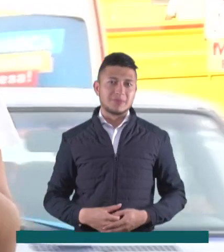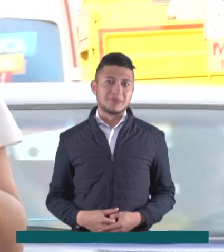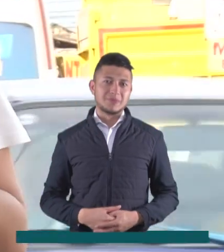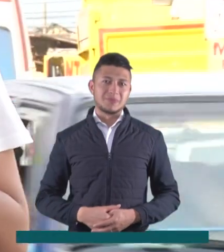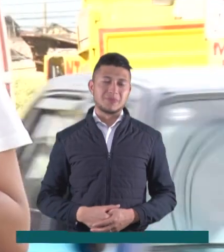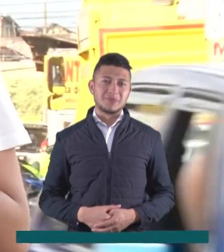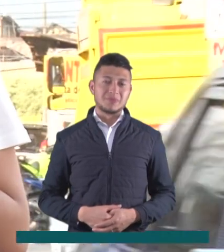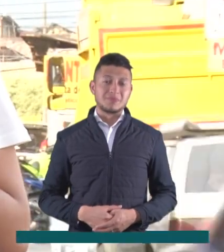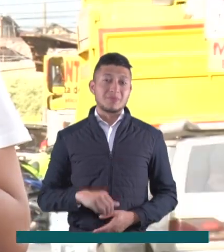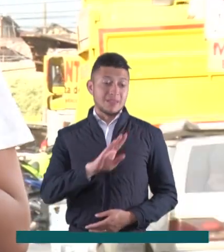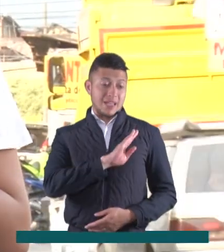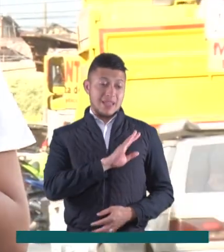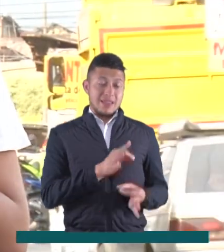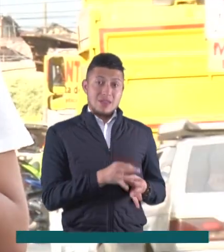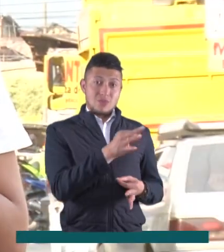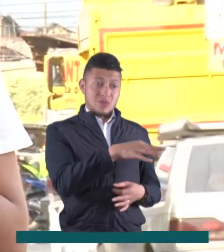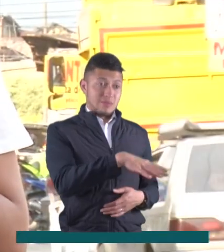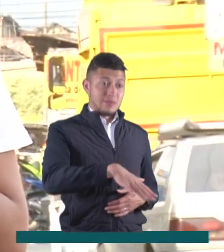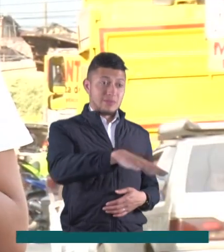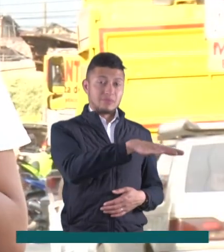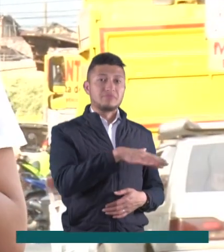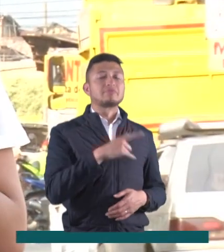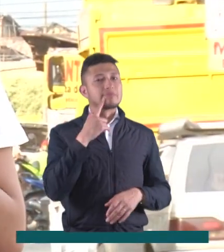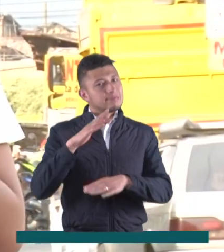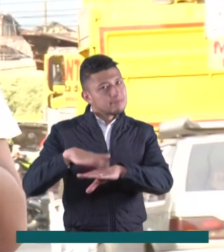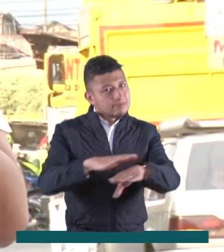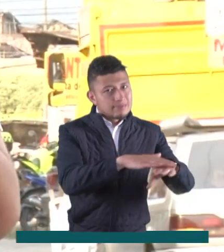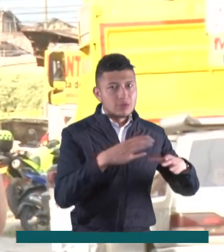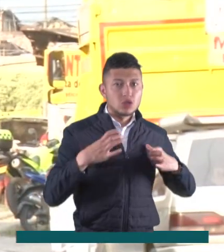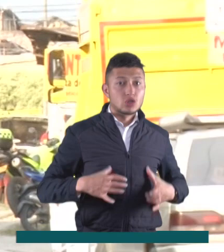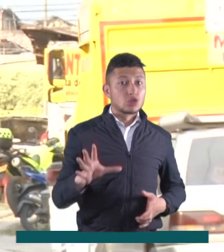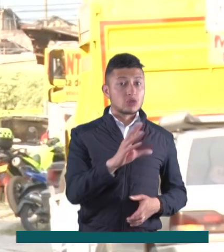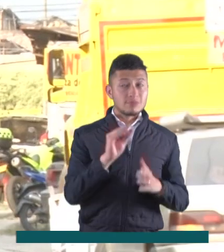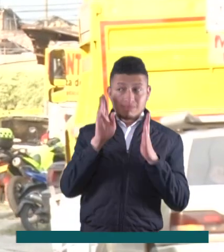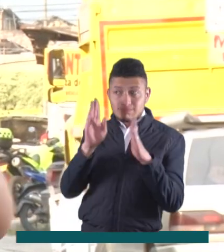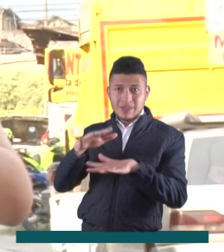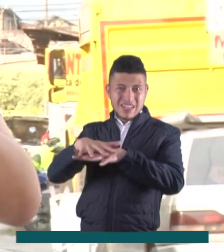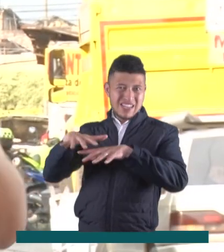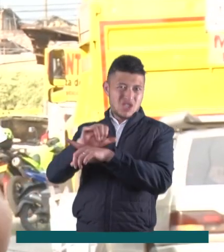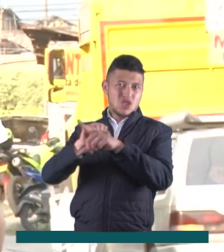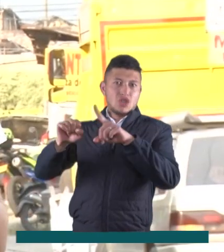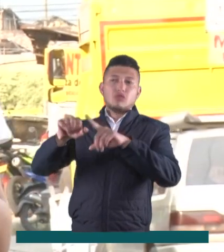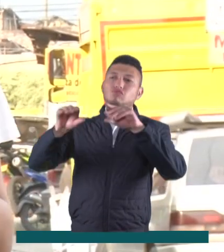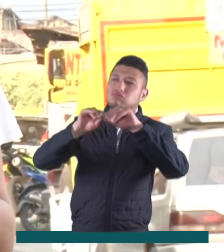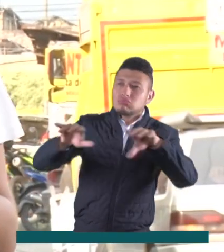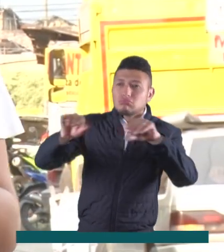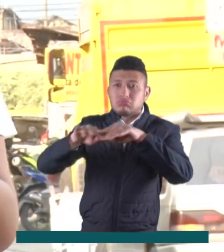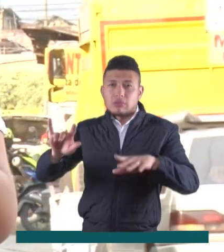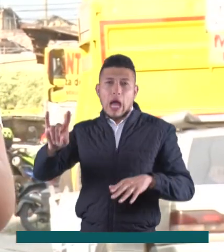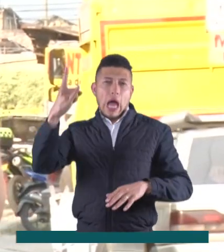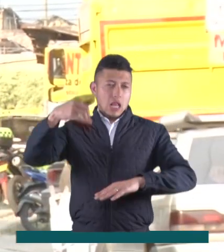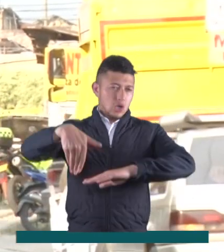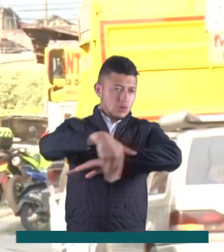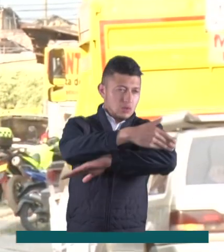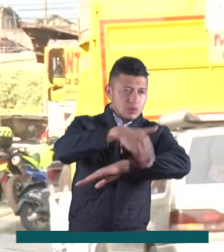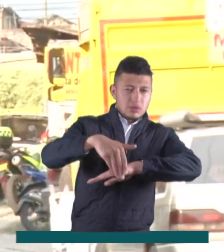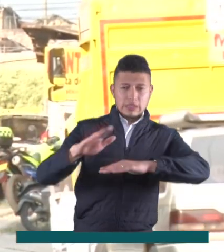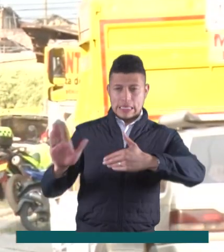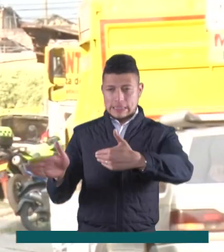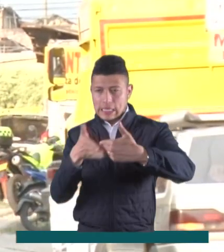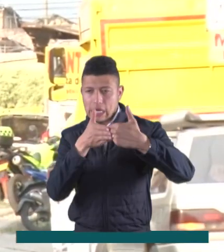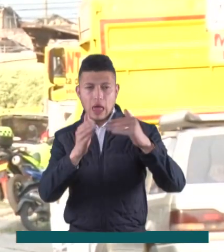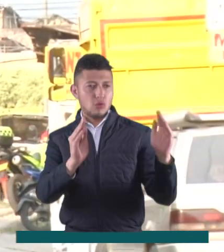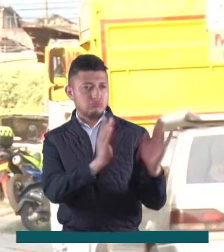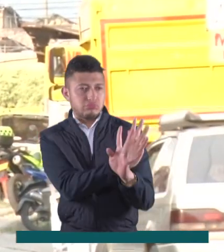Por último, las alcaldías municipales les recomiendan a los ciudadanos estar atentos a las redes sociales, principalmente para conocer si habrá cierres